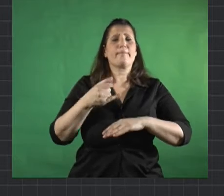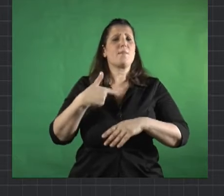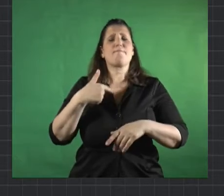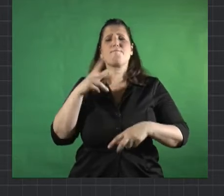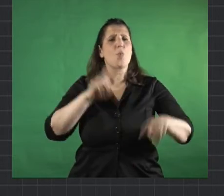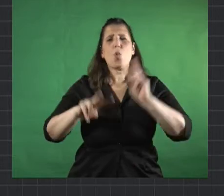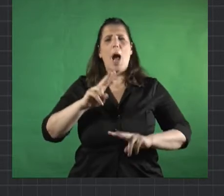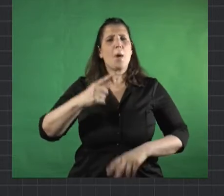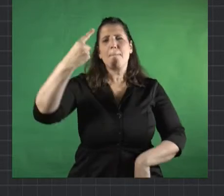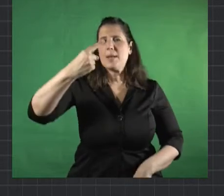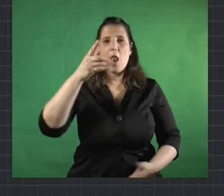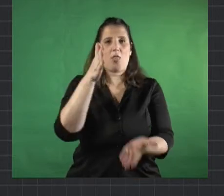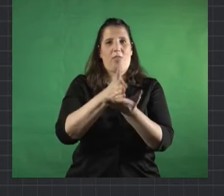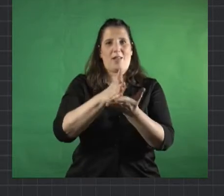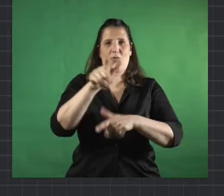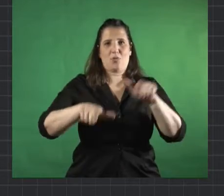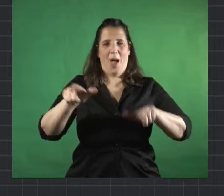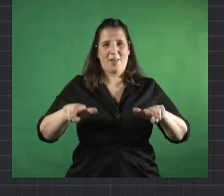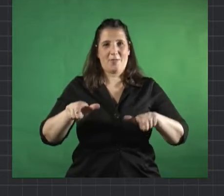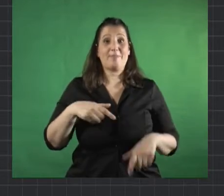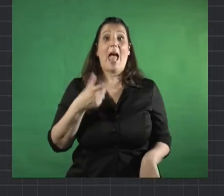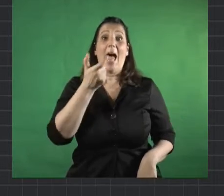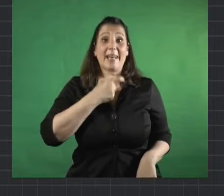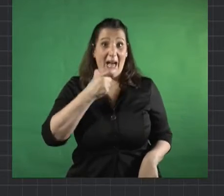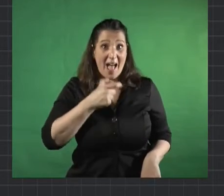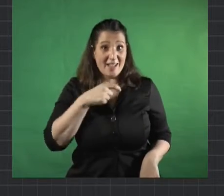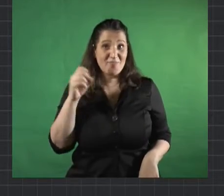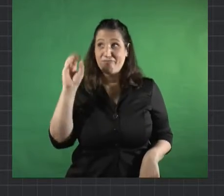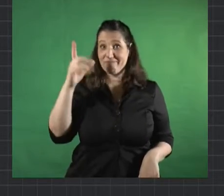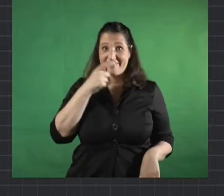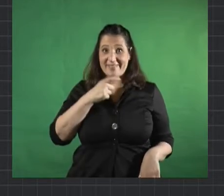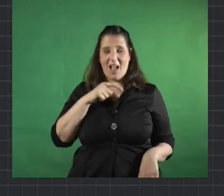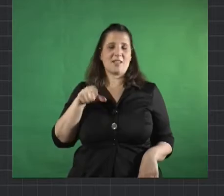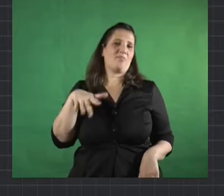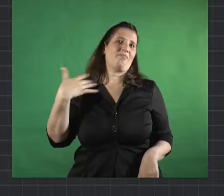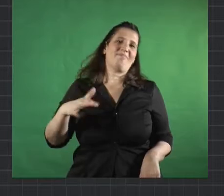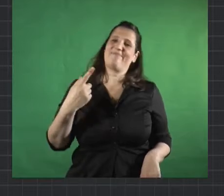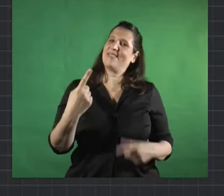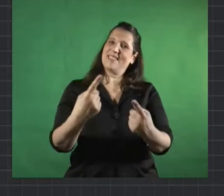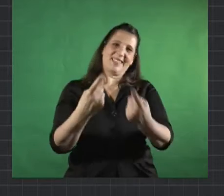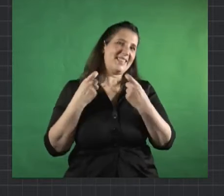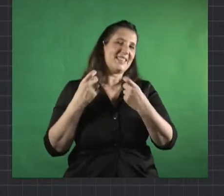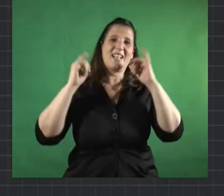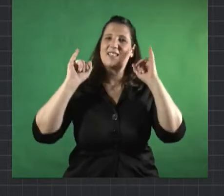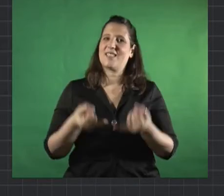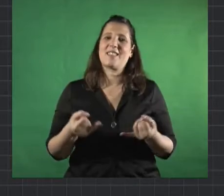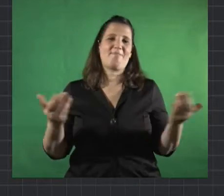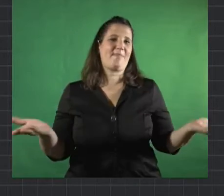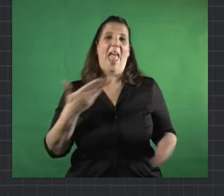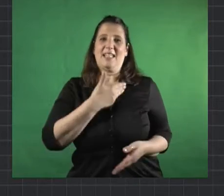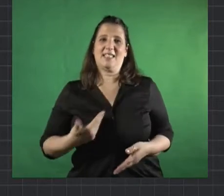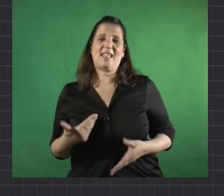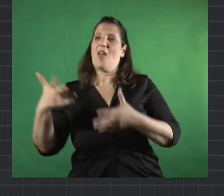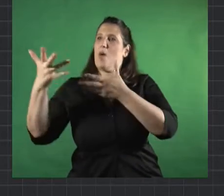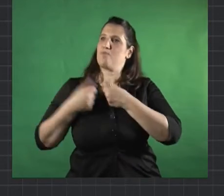humanos en cada práctica. Para Racing es indispensable contar con el Estado Nacional, Provincial y Municipal